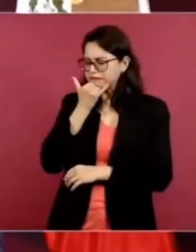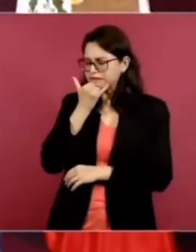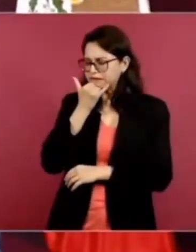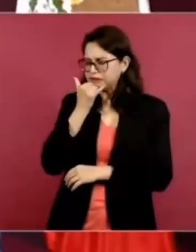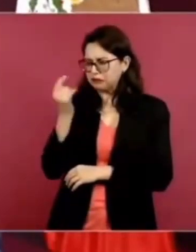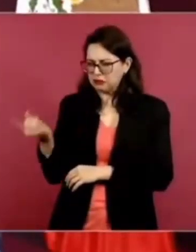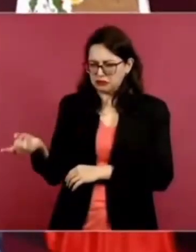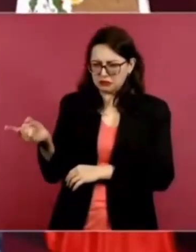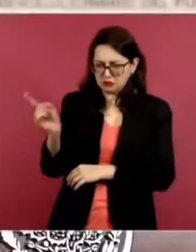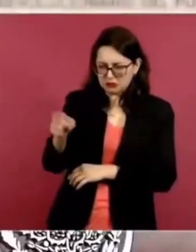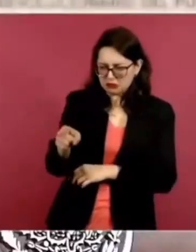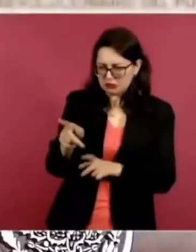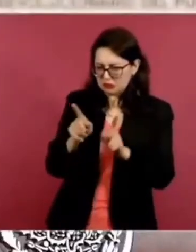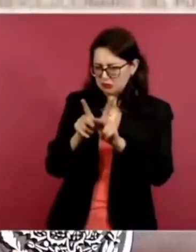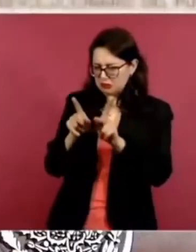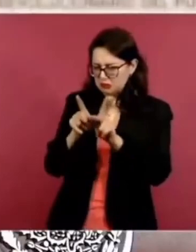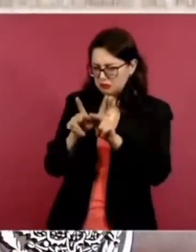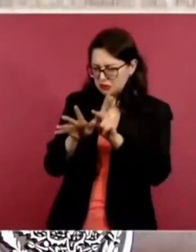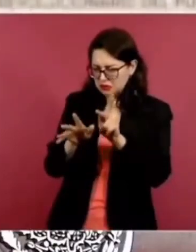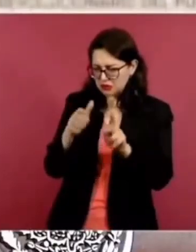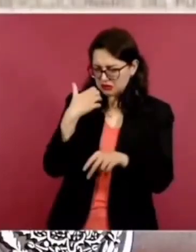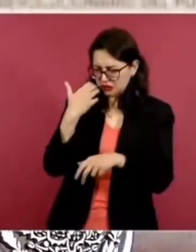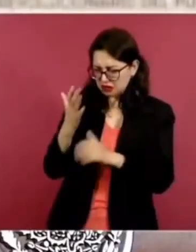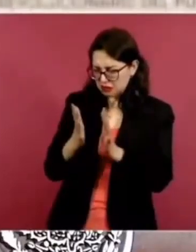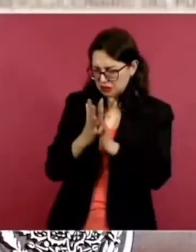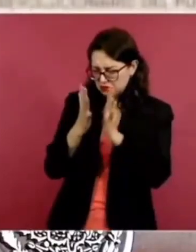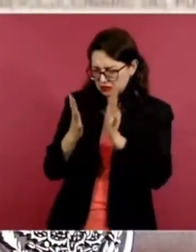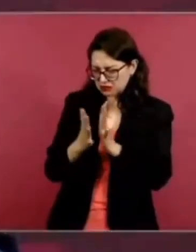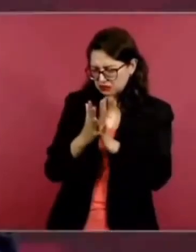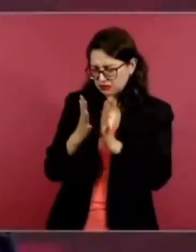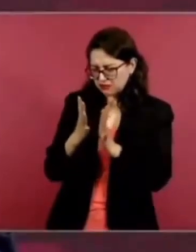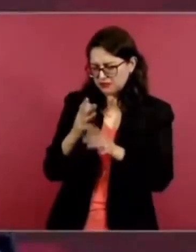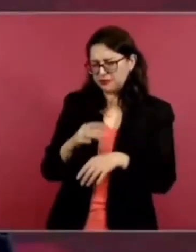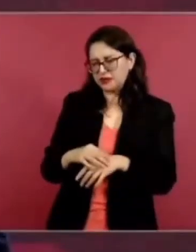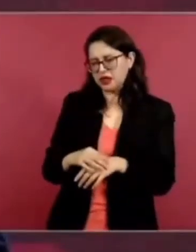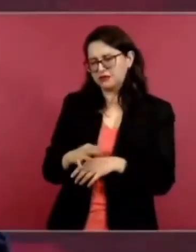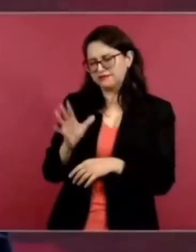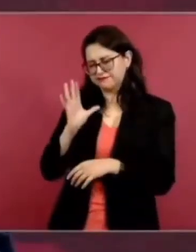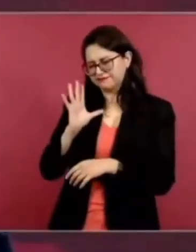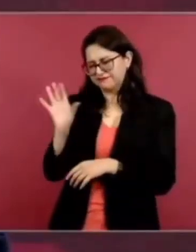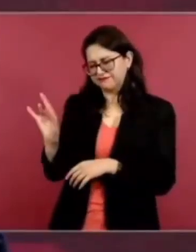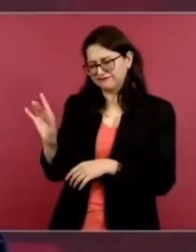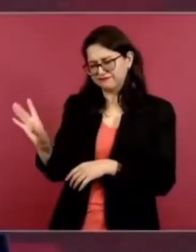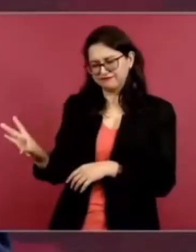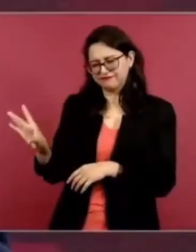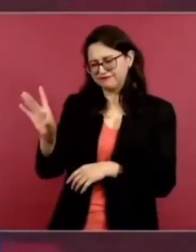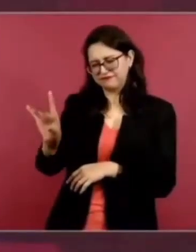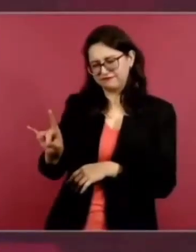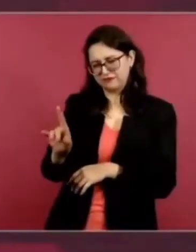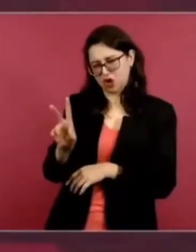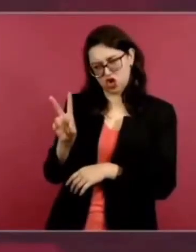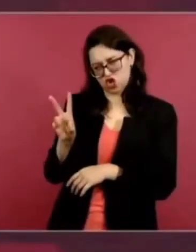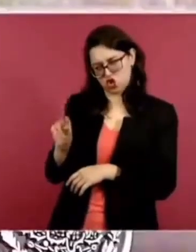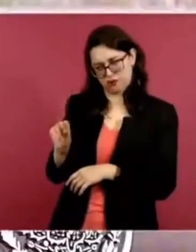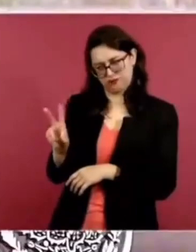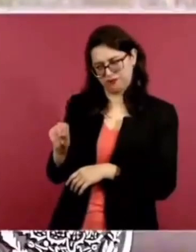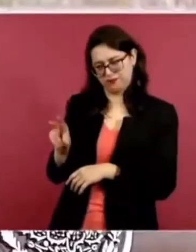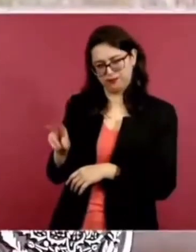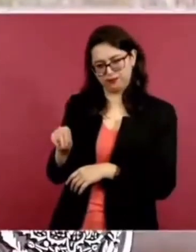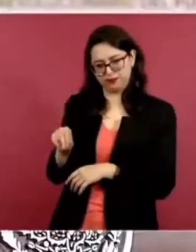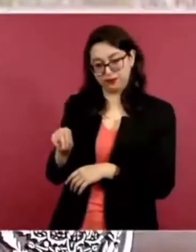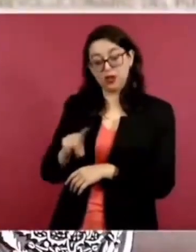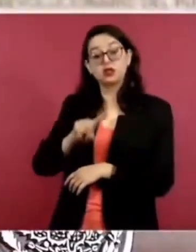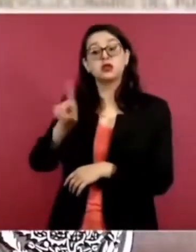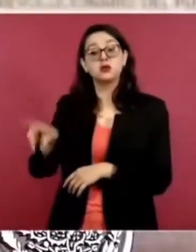que eso no. Y ella después aclaró, sin